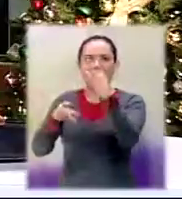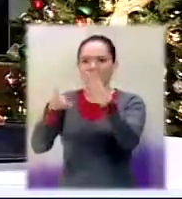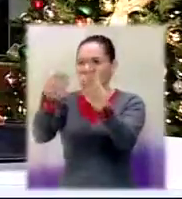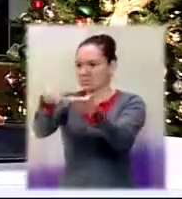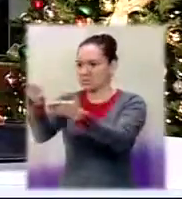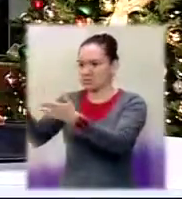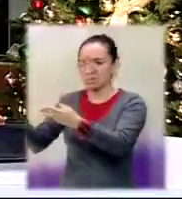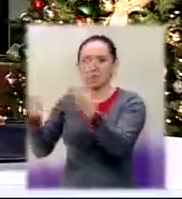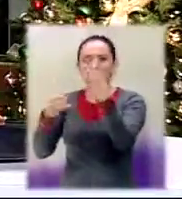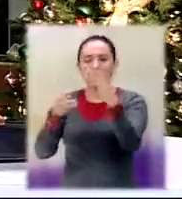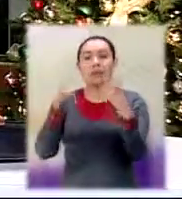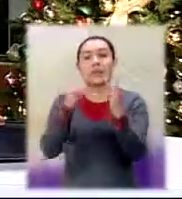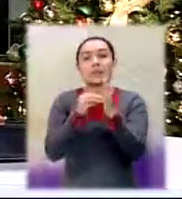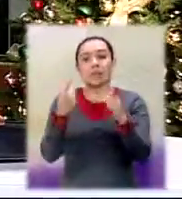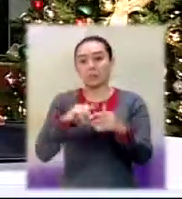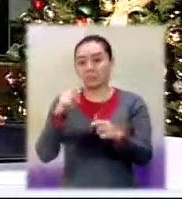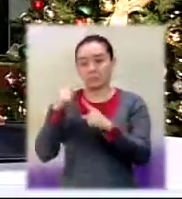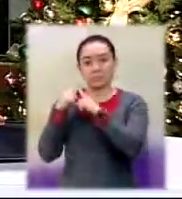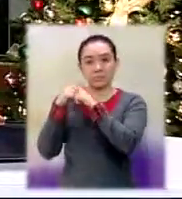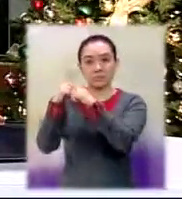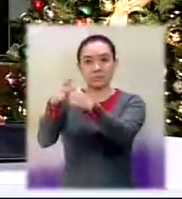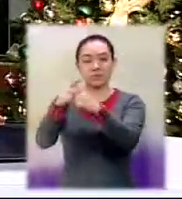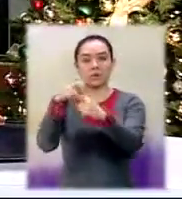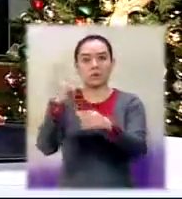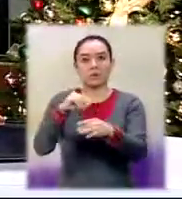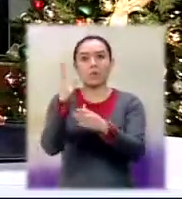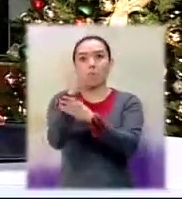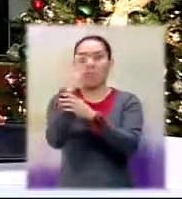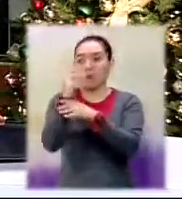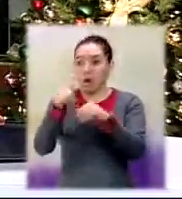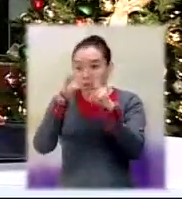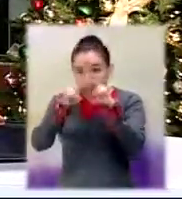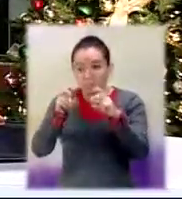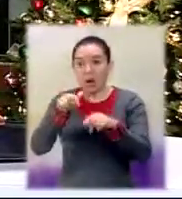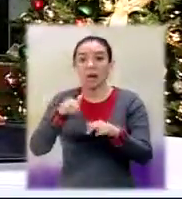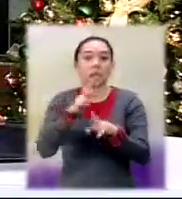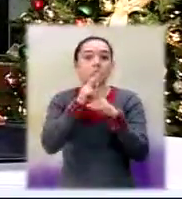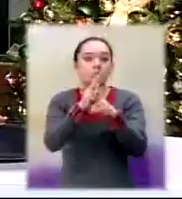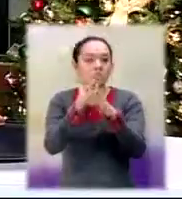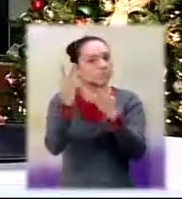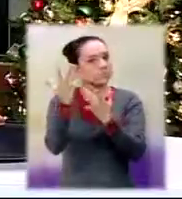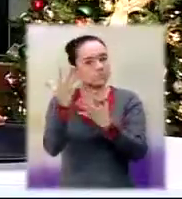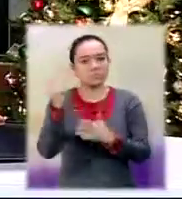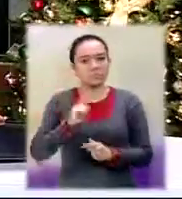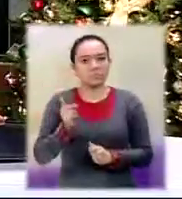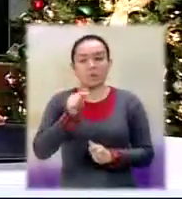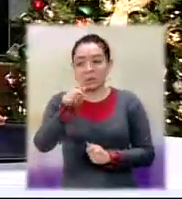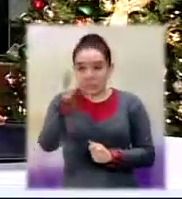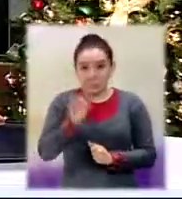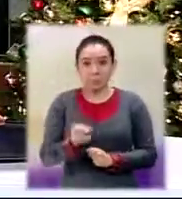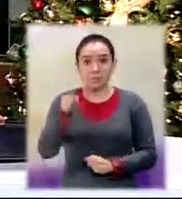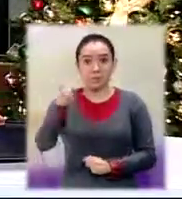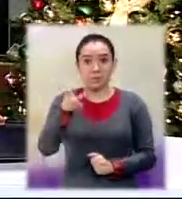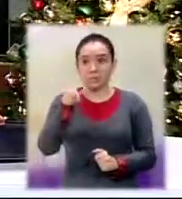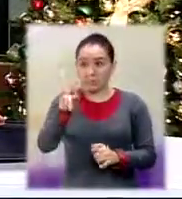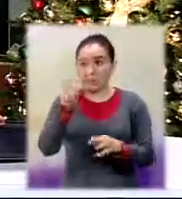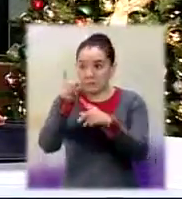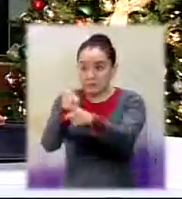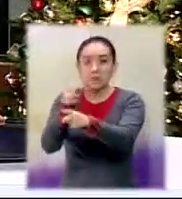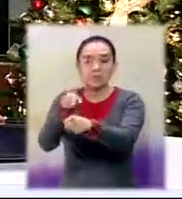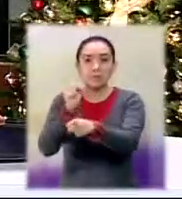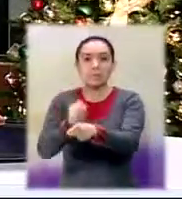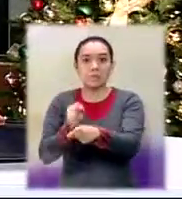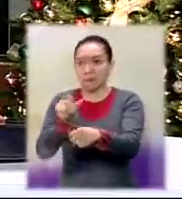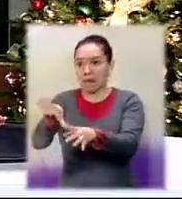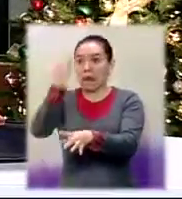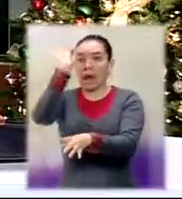a Quetzaltenango, en donde se está a la espera de la confirmación. Hasta el momento se le está haciendo la necropsia a los tres cadáveres